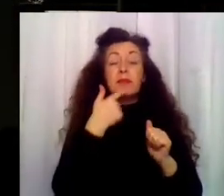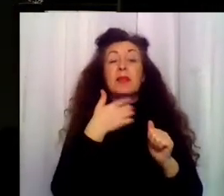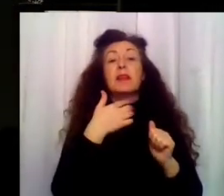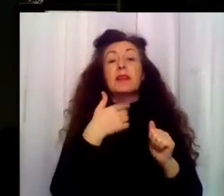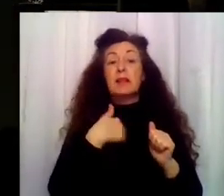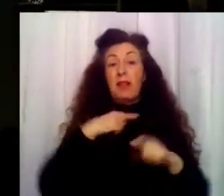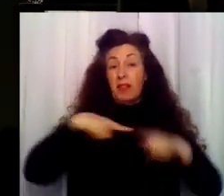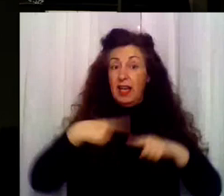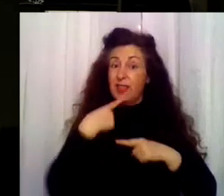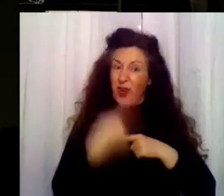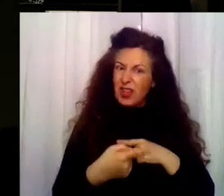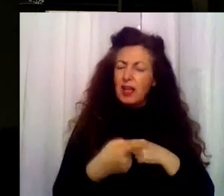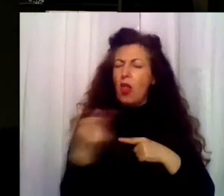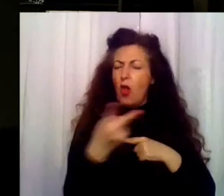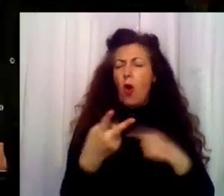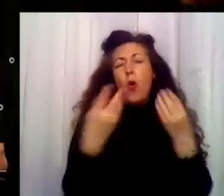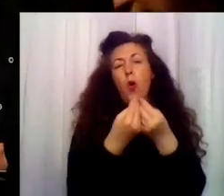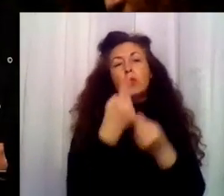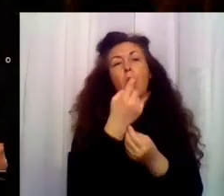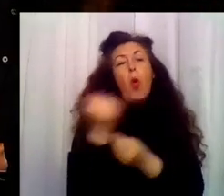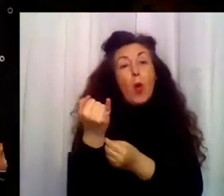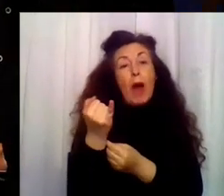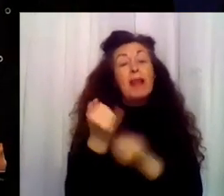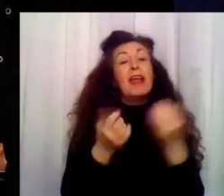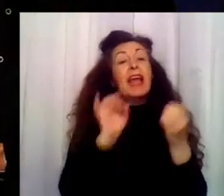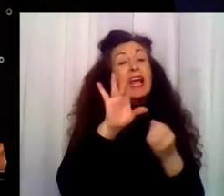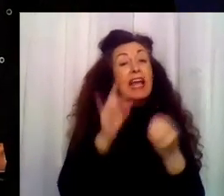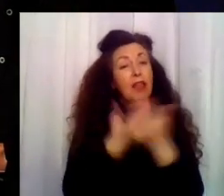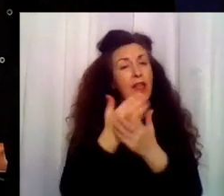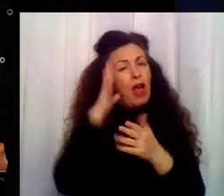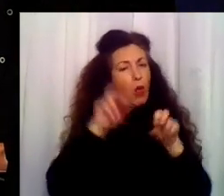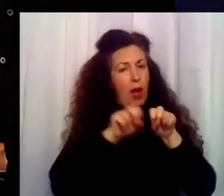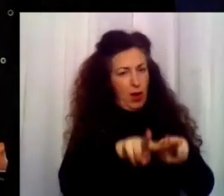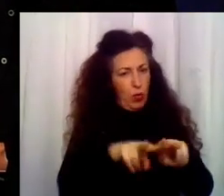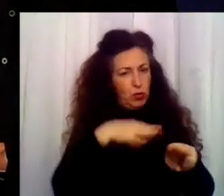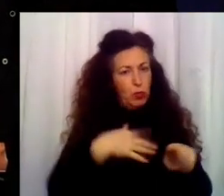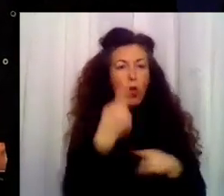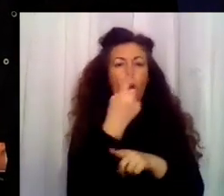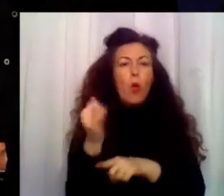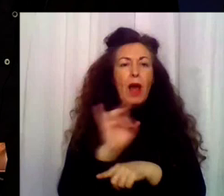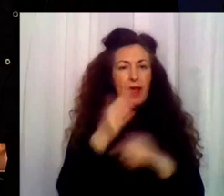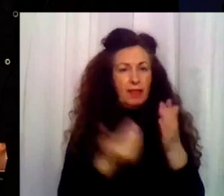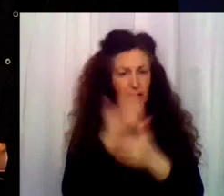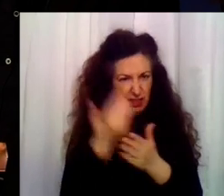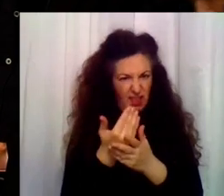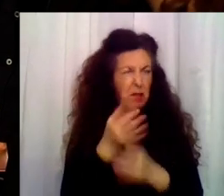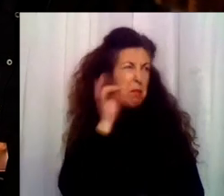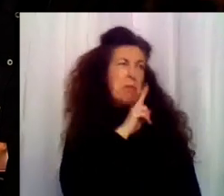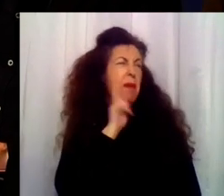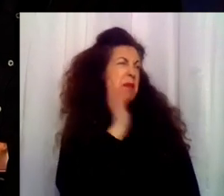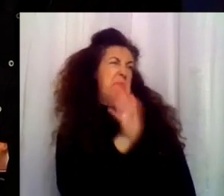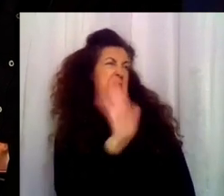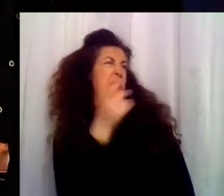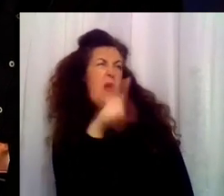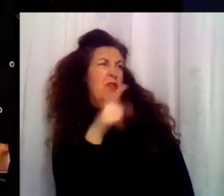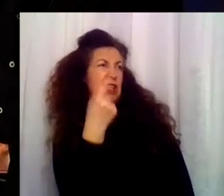más, ¿eh? Vamos, que nosotros normalmente... En fin, tienen de momento todo un año por delante. Ah, y no tienen por qué cerrarse ni